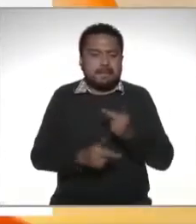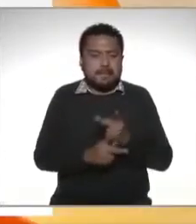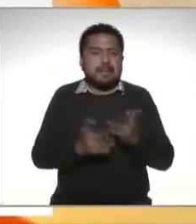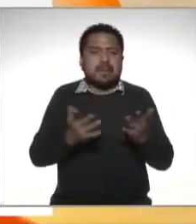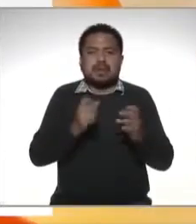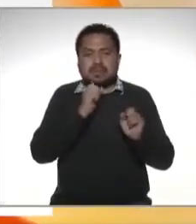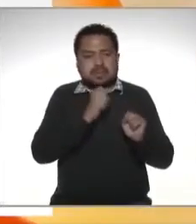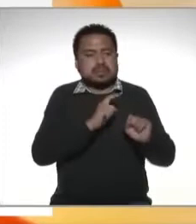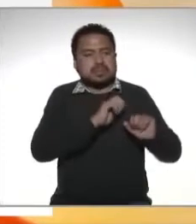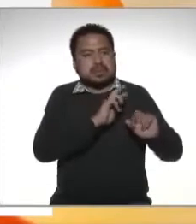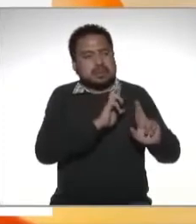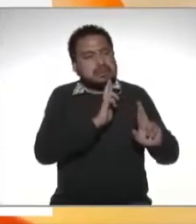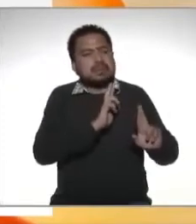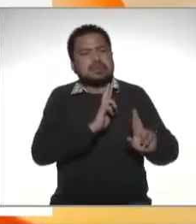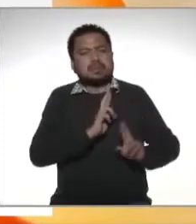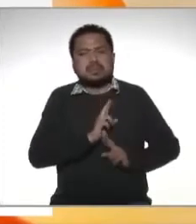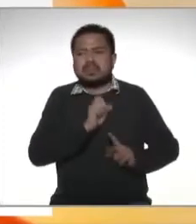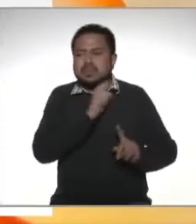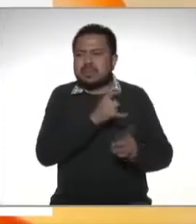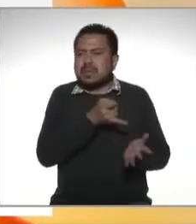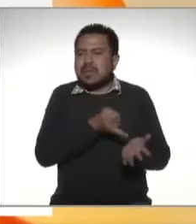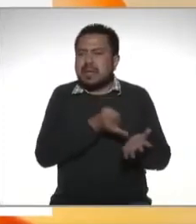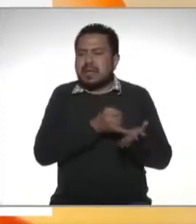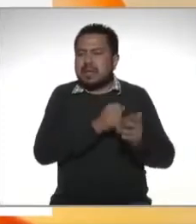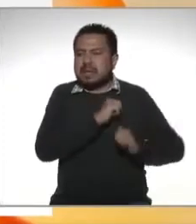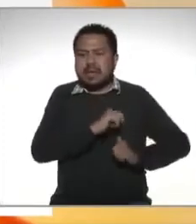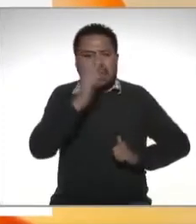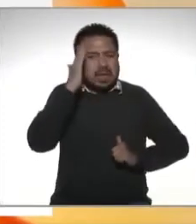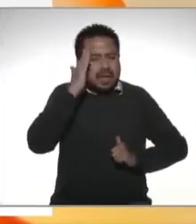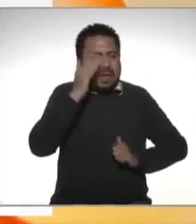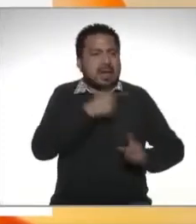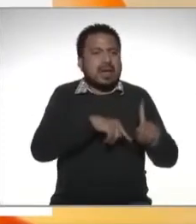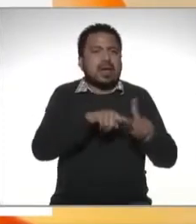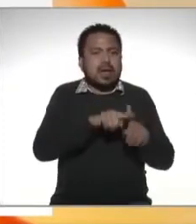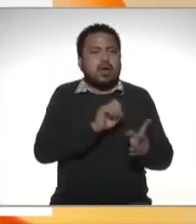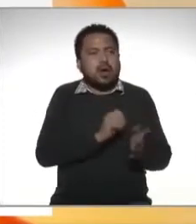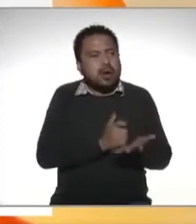bueno y el resultado va a ser un impuesto a cargo o a favor